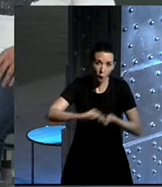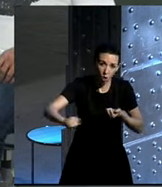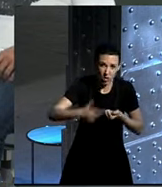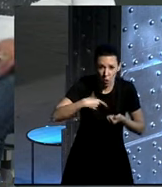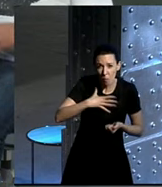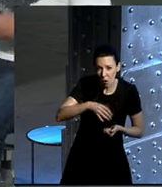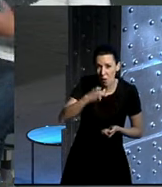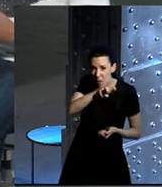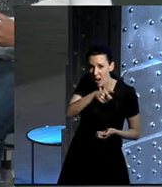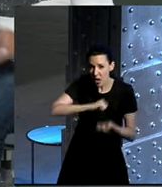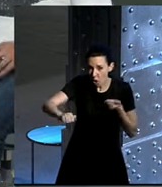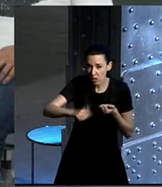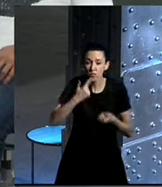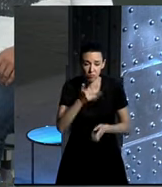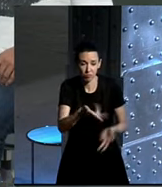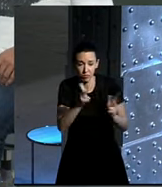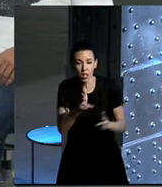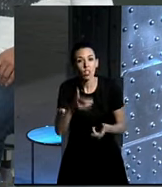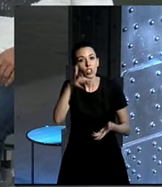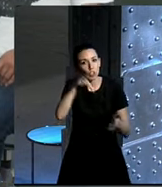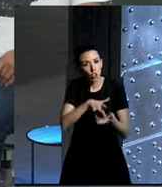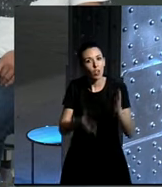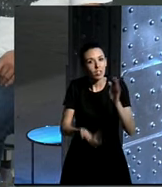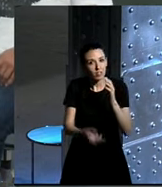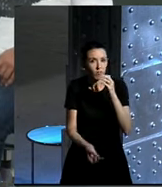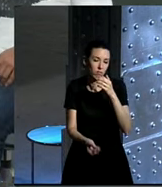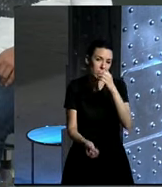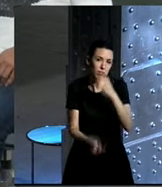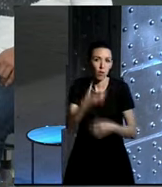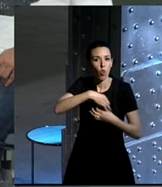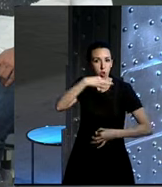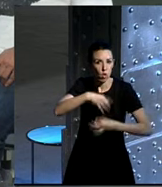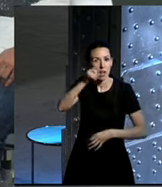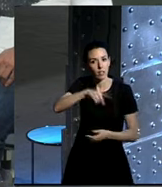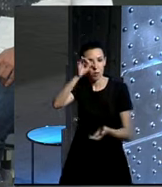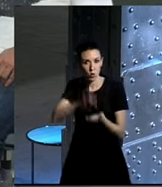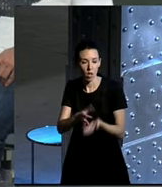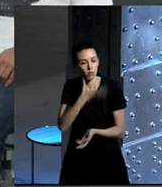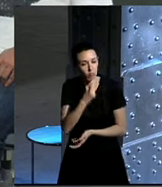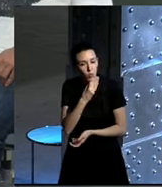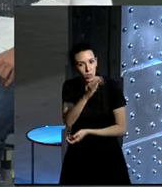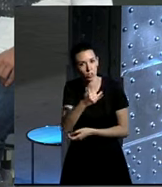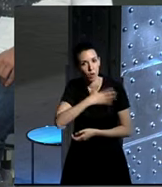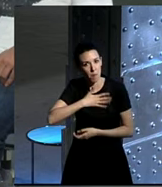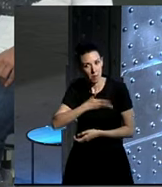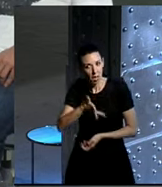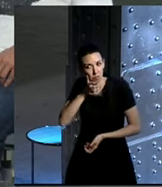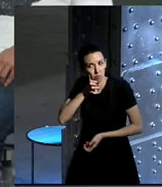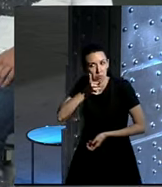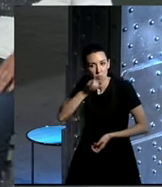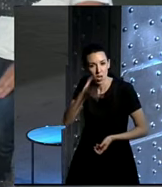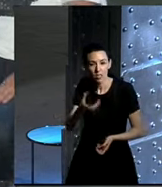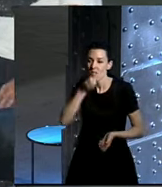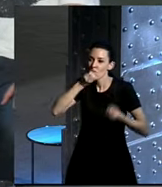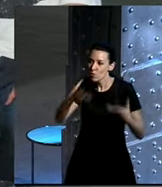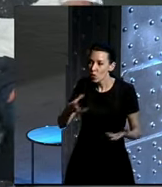que más está jodido ahora mismo, pues eso construye ciudadanía y construye ciudad. Entonces está bonito eso, ¿no? Sí, está muy bonito. La amabilidad. Suena bien. Muy